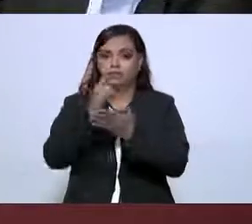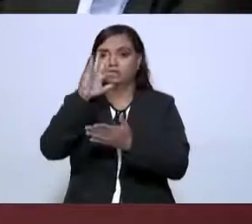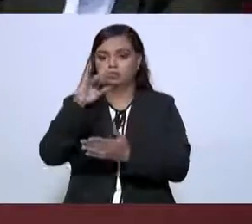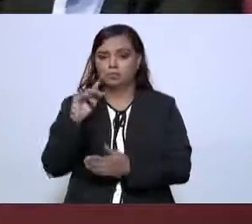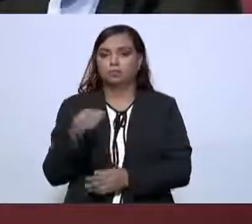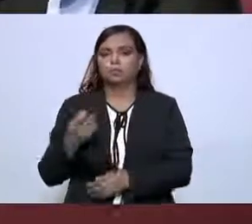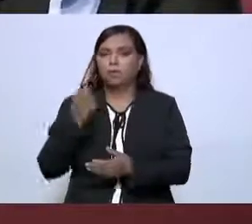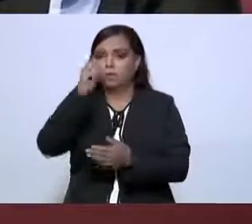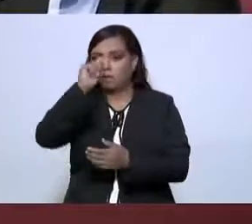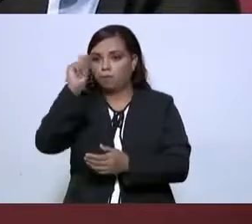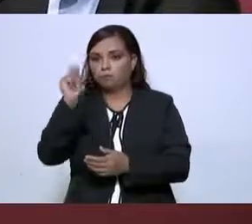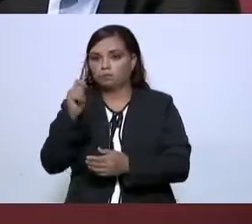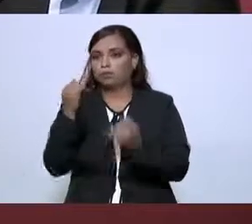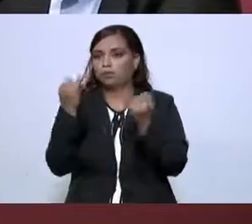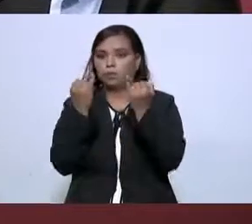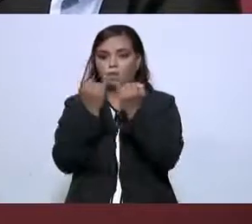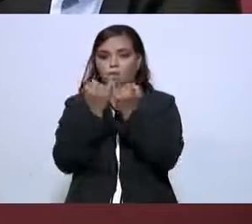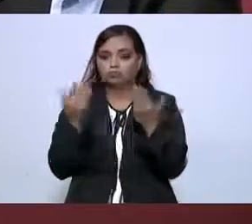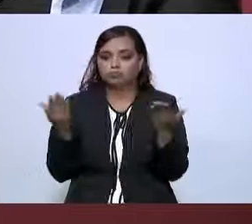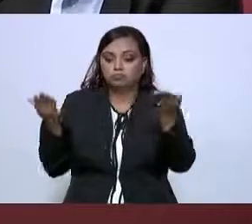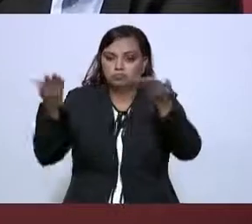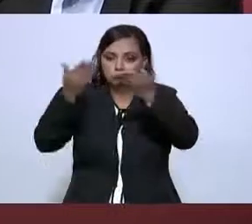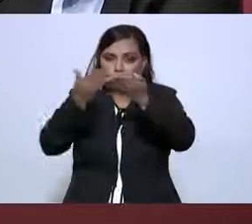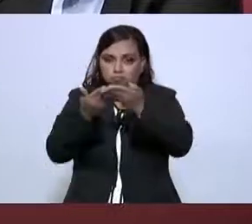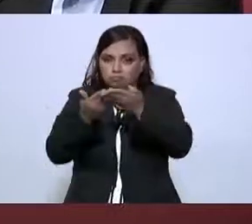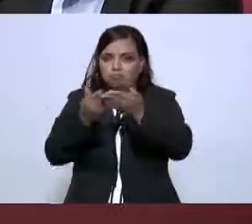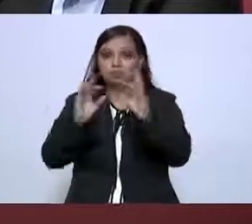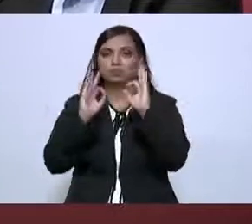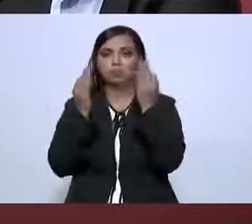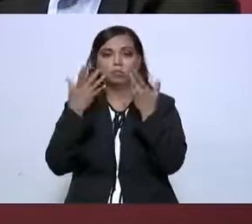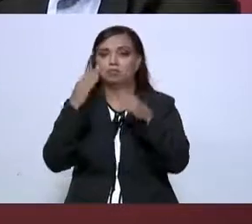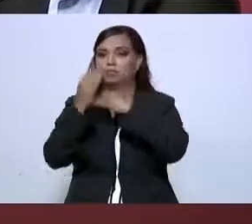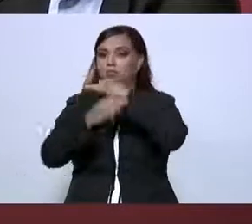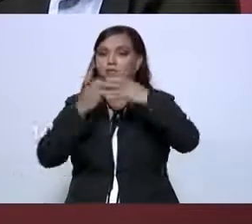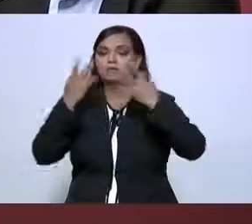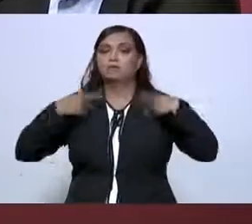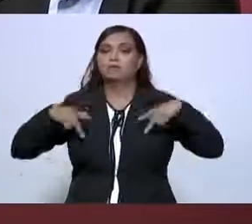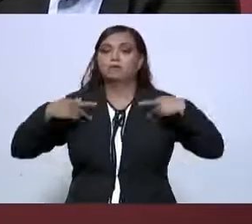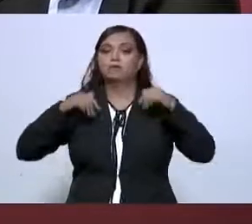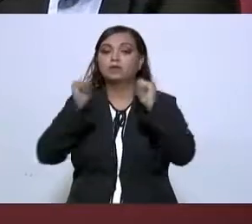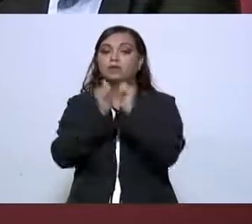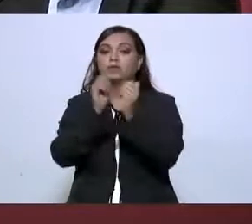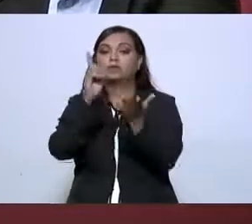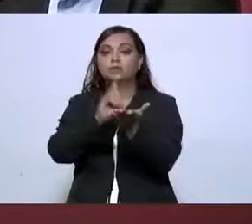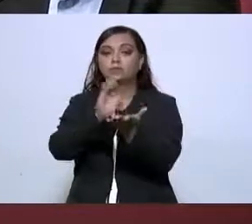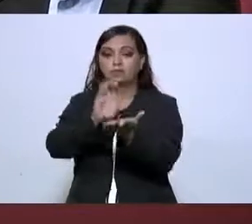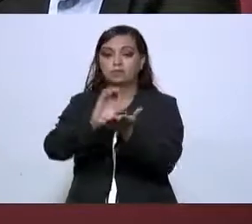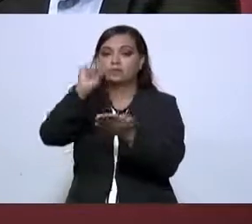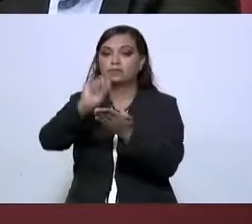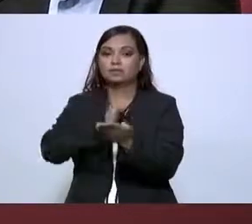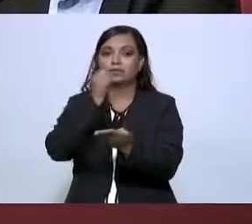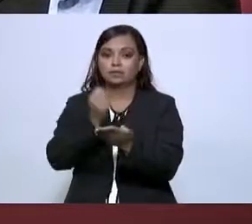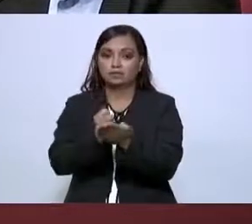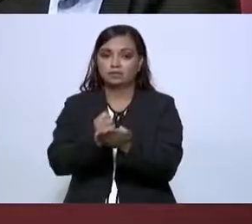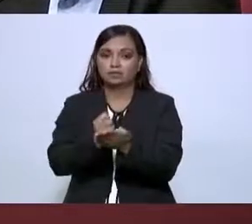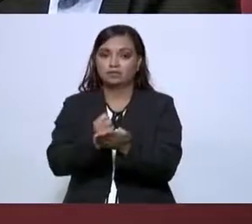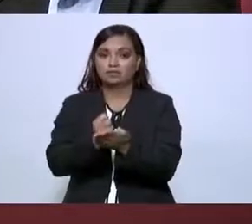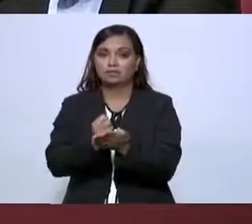otro 50 por ciento, de modo que ya todas las personas con discapacidad en Tamaulipas